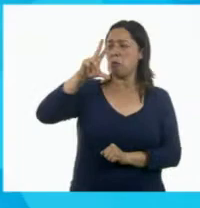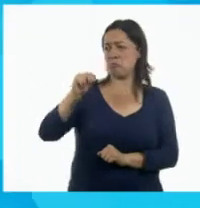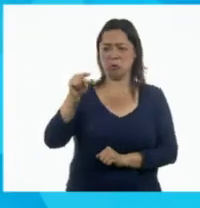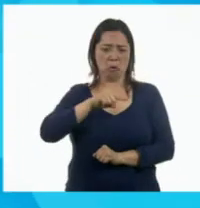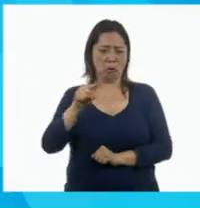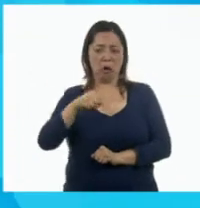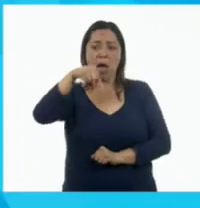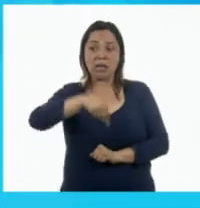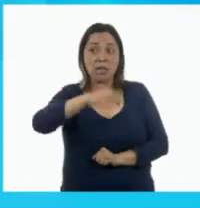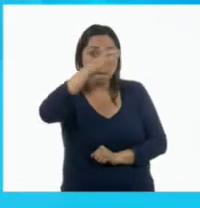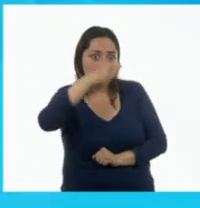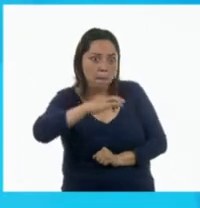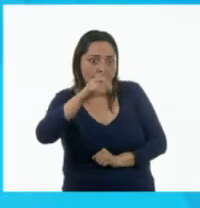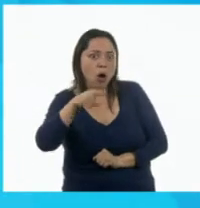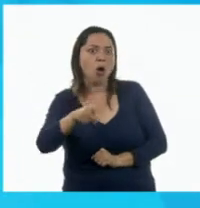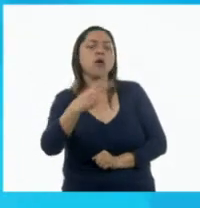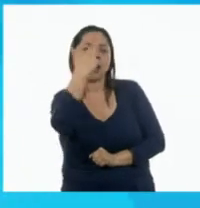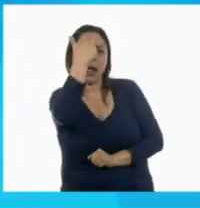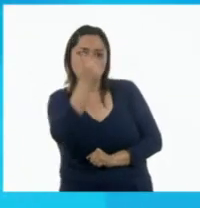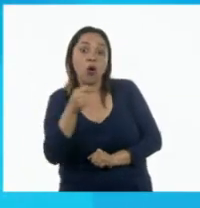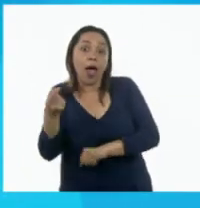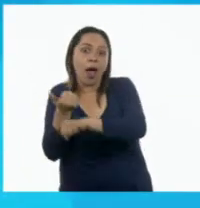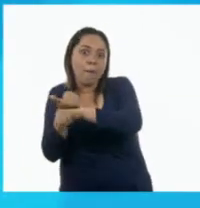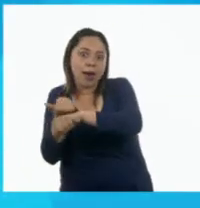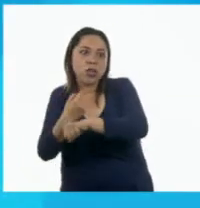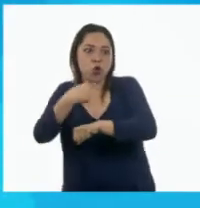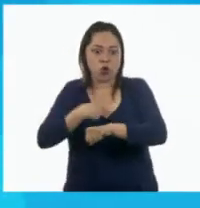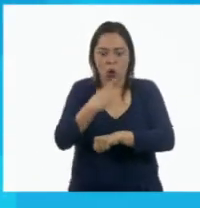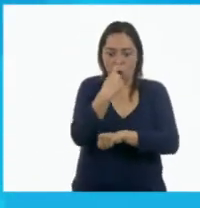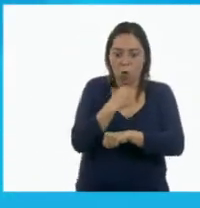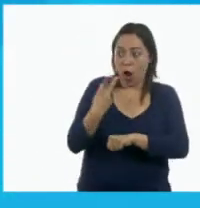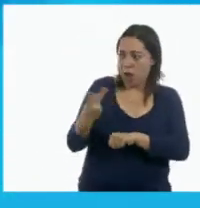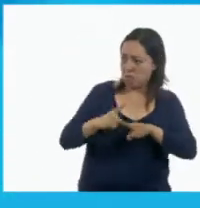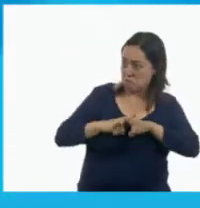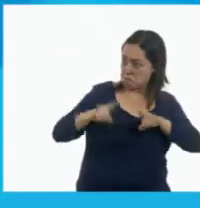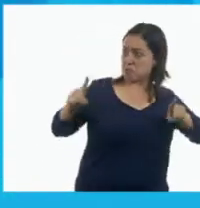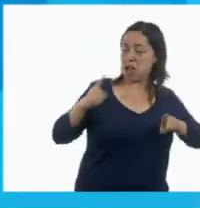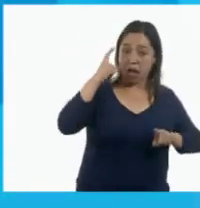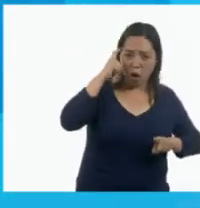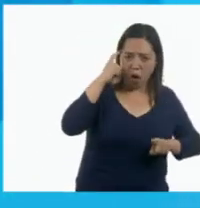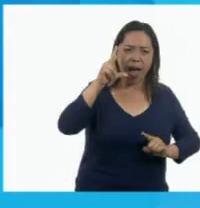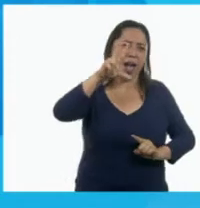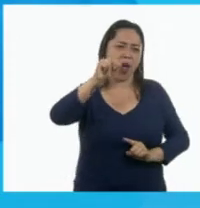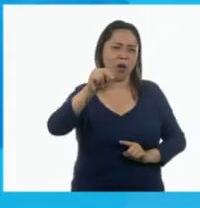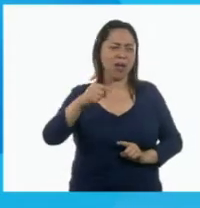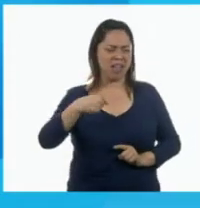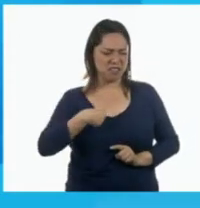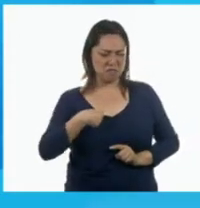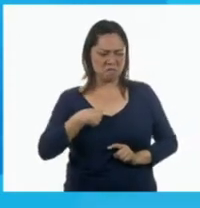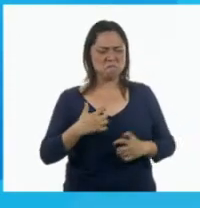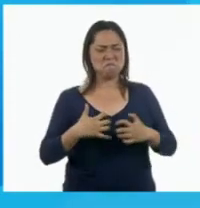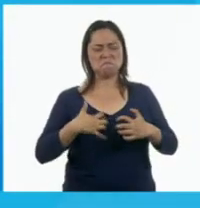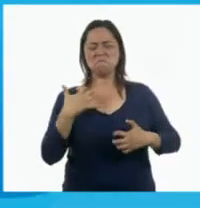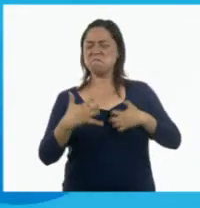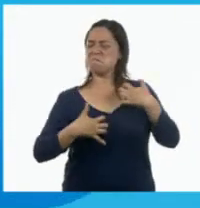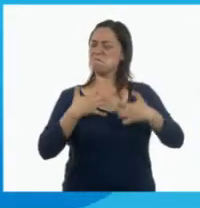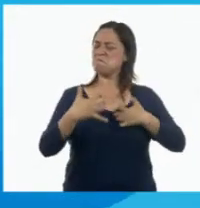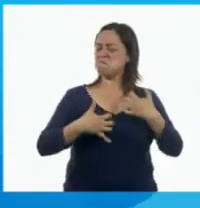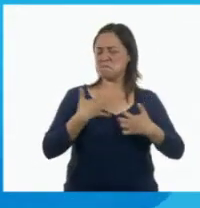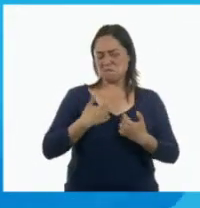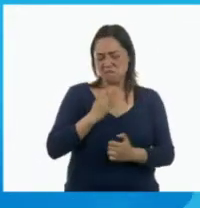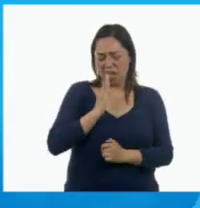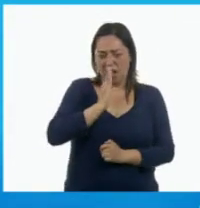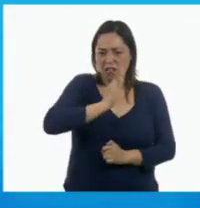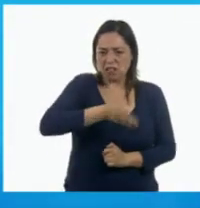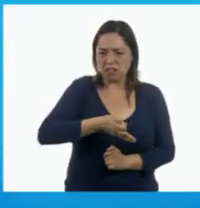Él es amarillo y yo roja. Pero esa diferencia no nos enoja. Estoy un poco enfadado. Lo admito.